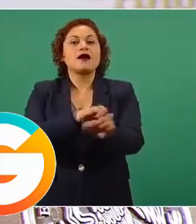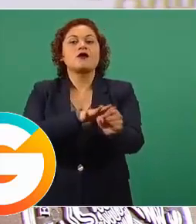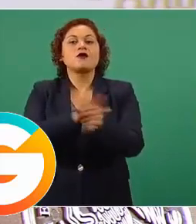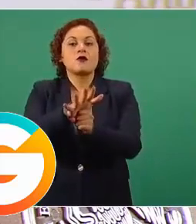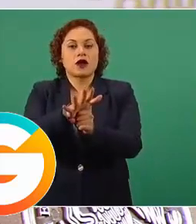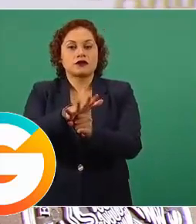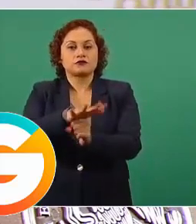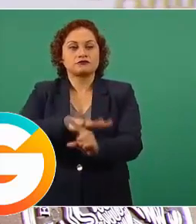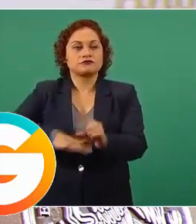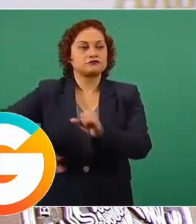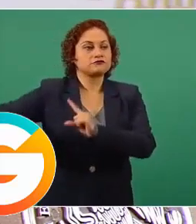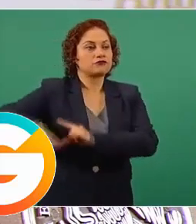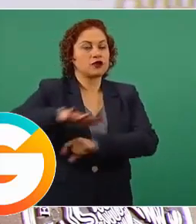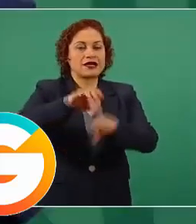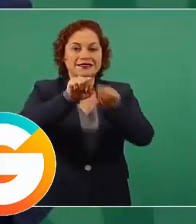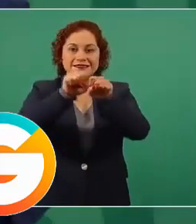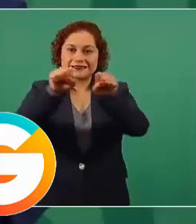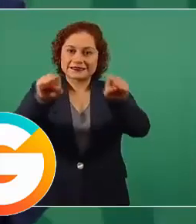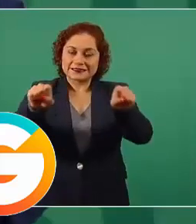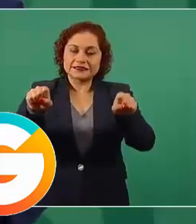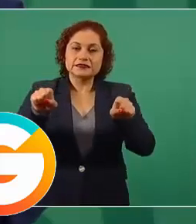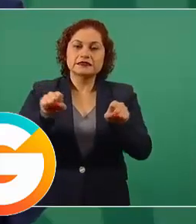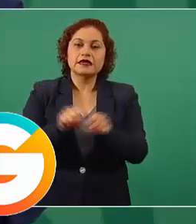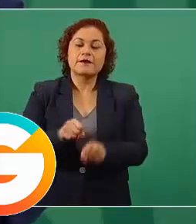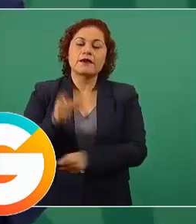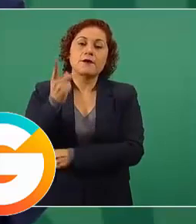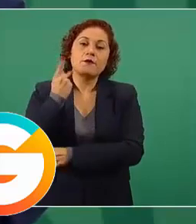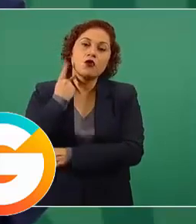verdadero sistema político democrático.